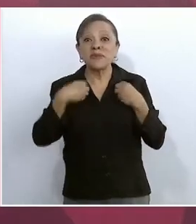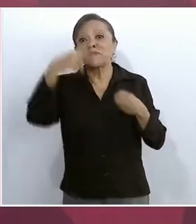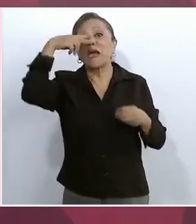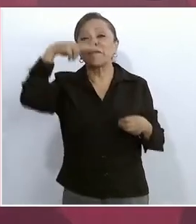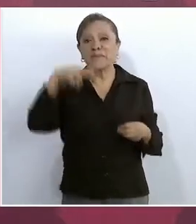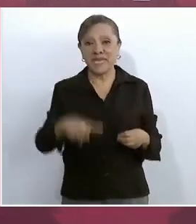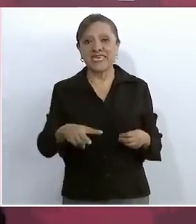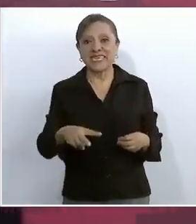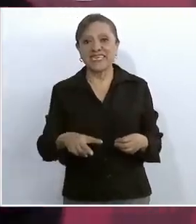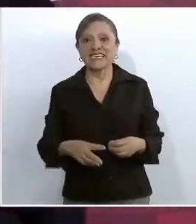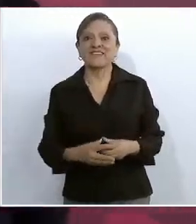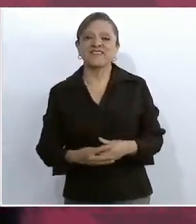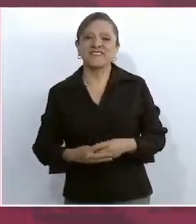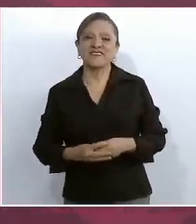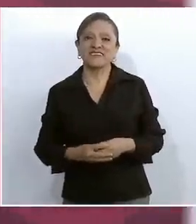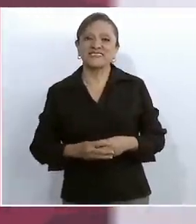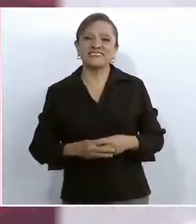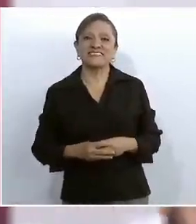¡Viva!